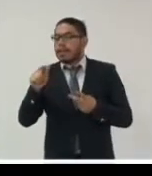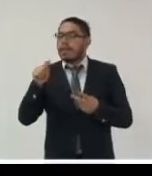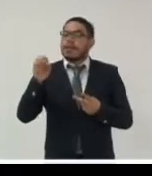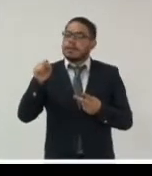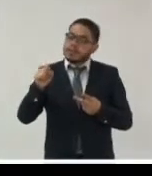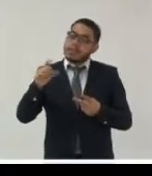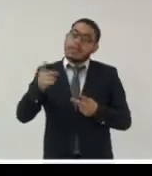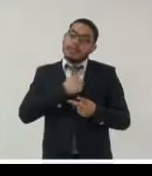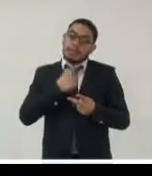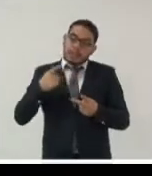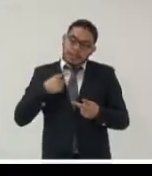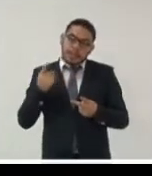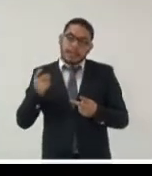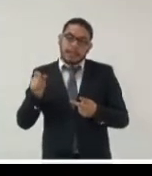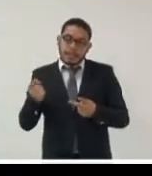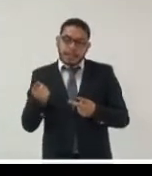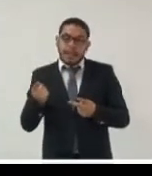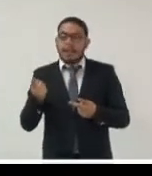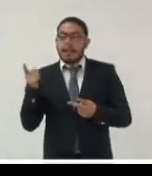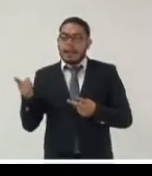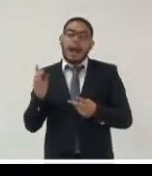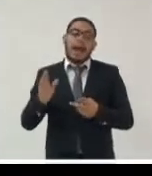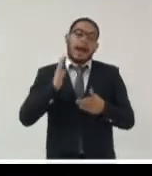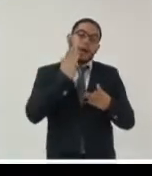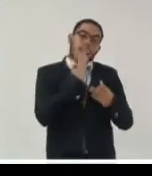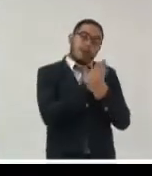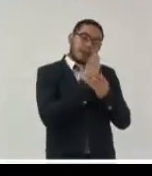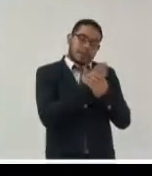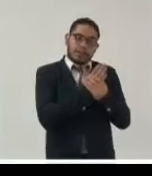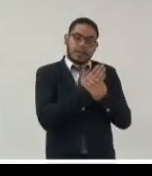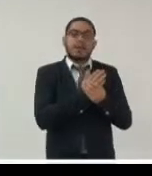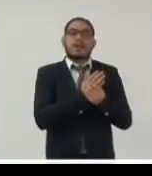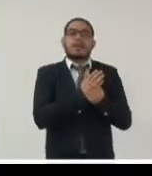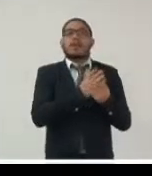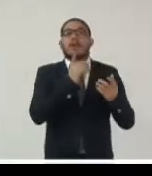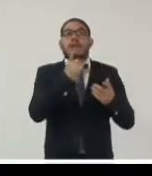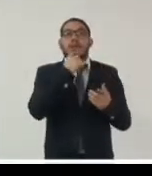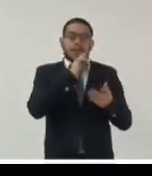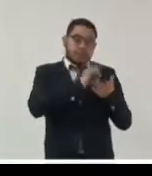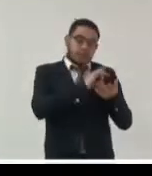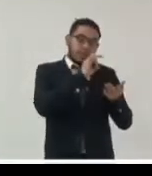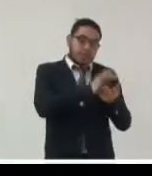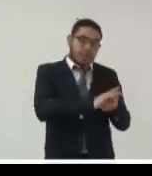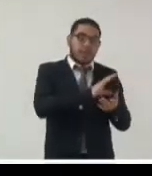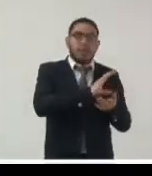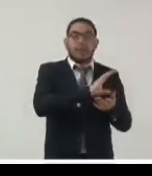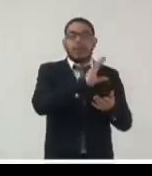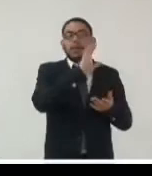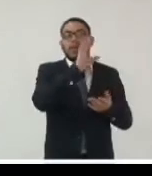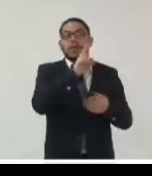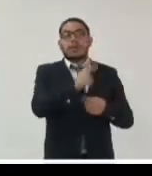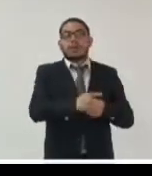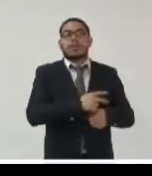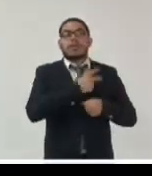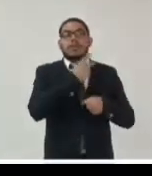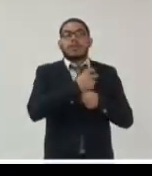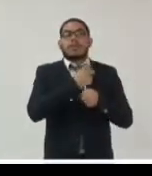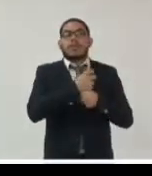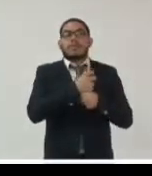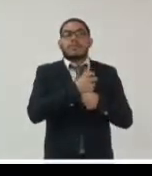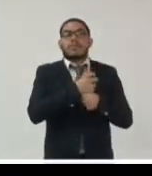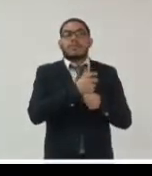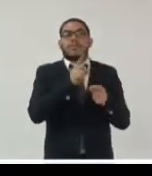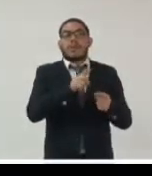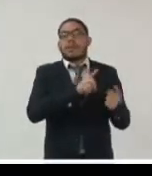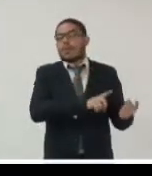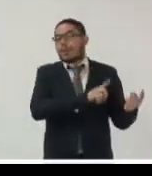archivados que datos que deben de ser pues transferidos secundariamente a